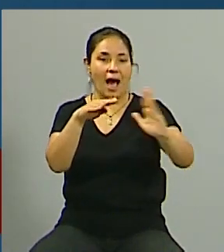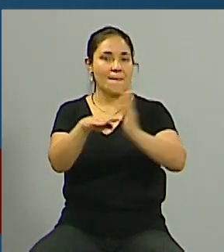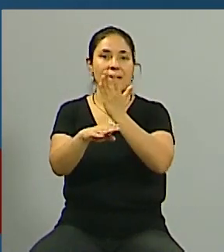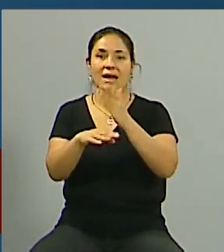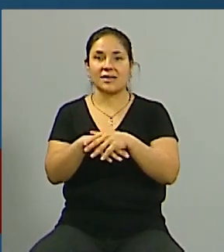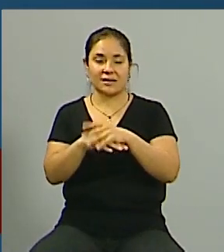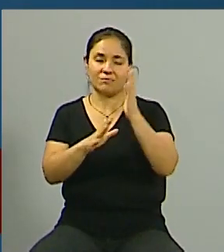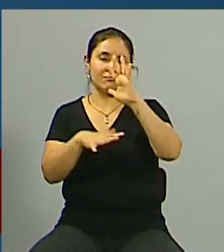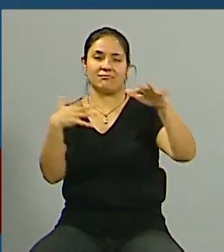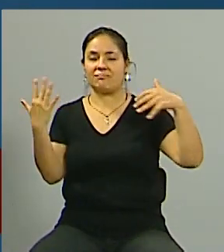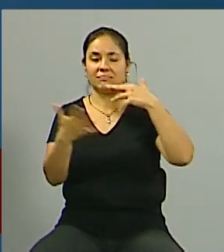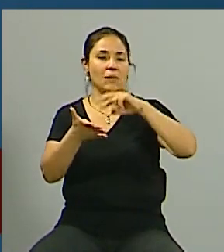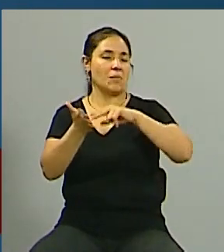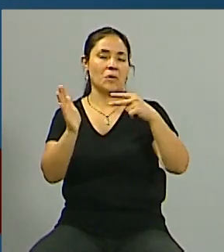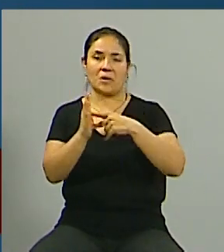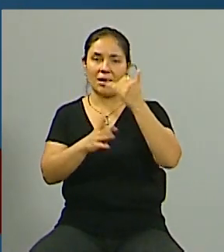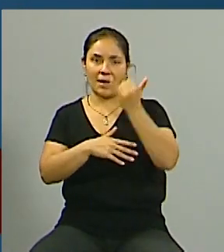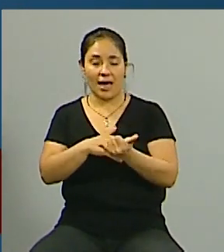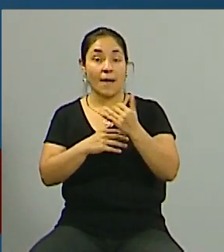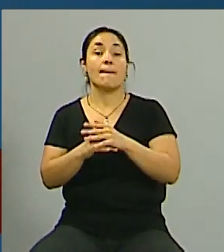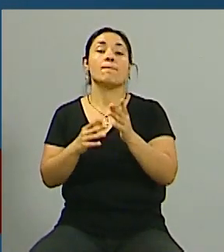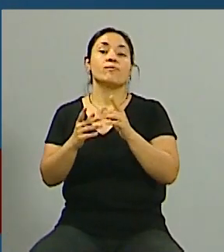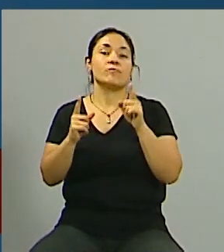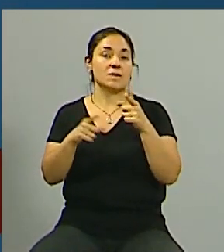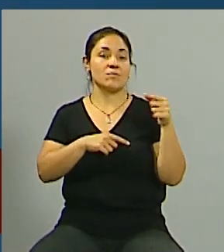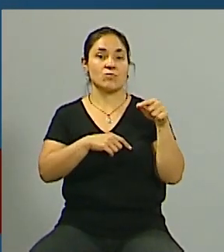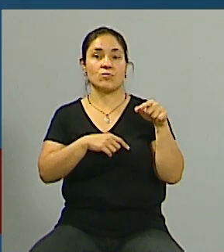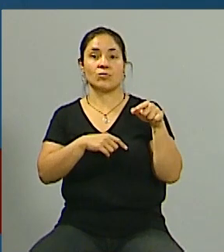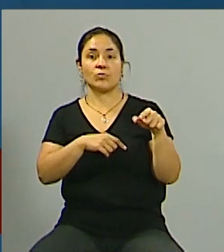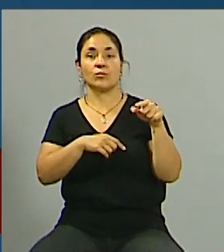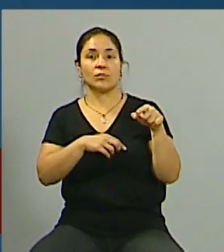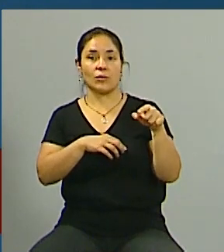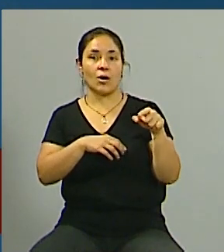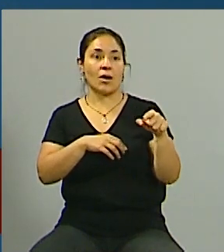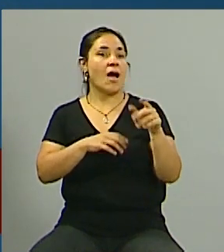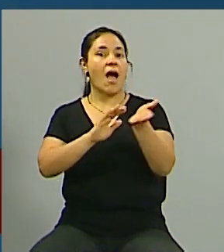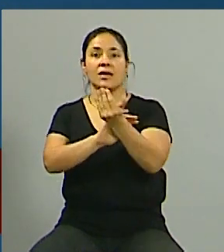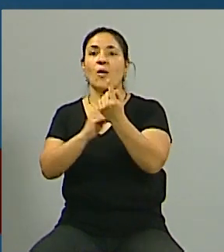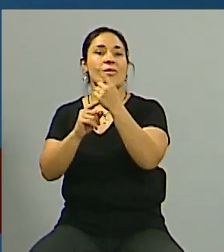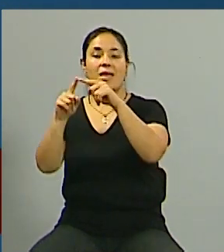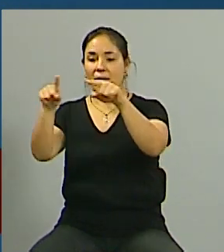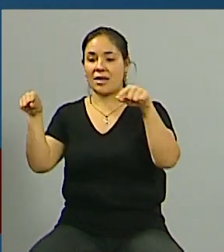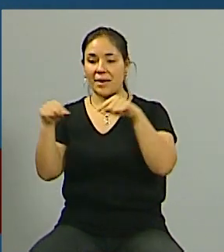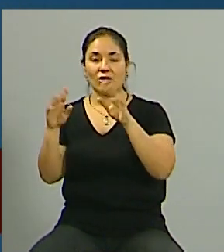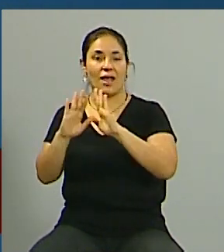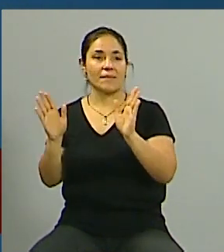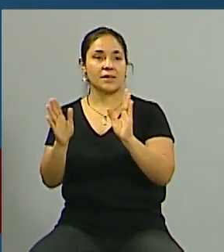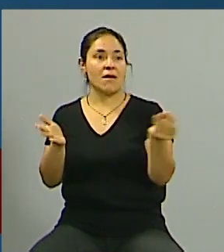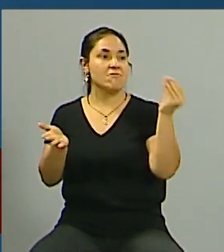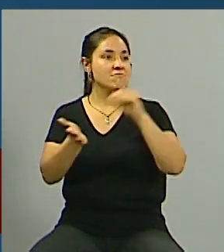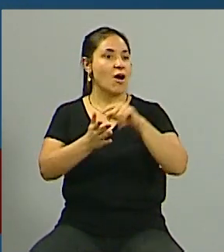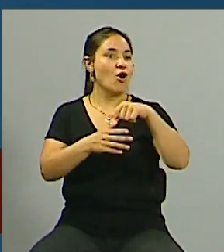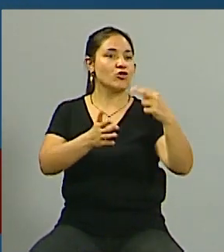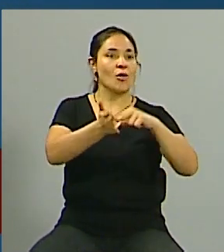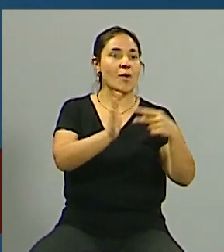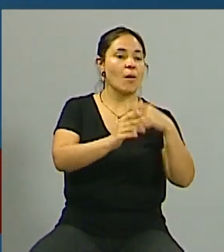que ya tenés un montón de problemas más y sin embargo lo que vos alquilaste fue un departamento nada más te trajiste todo un montón un cúmulo de